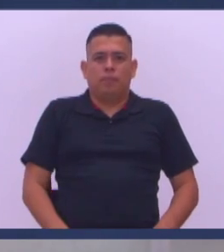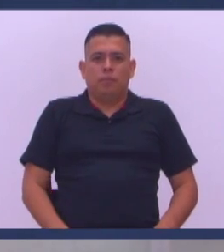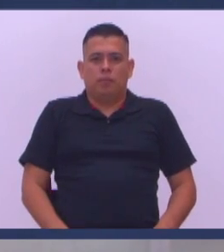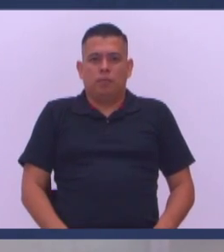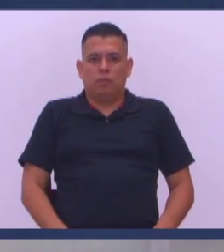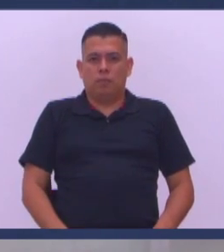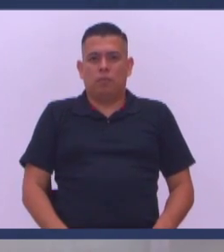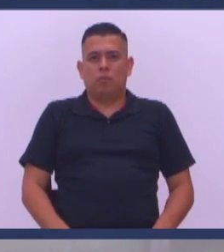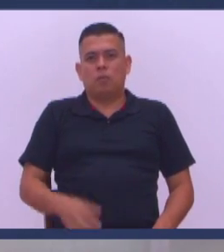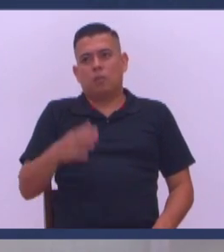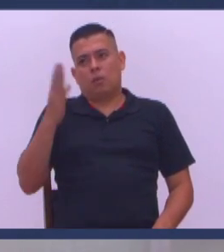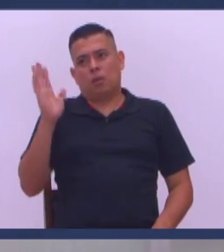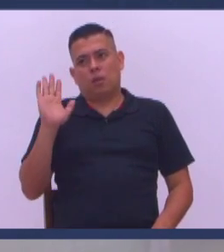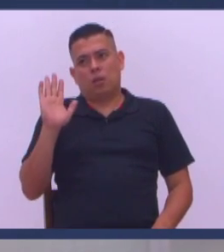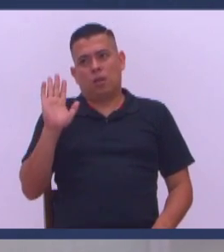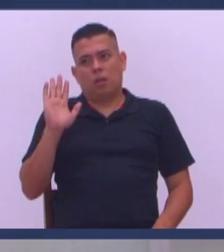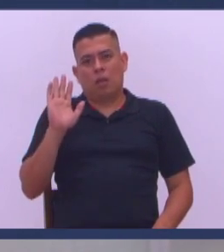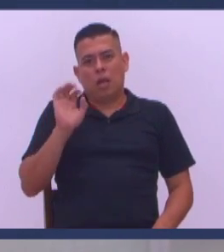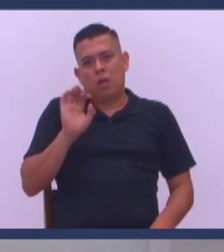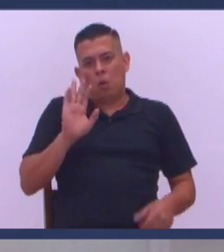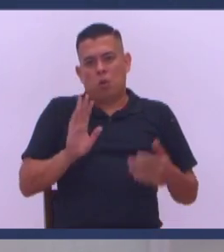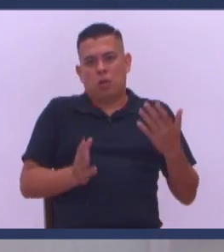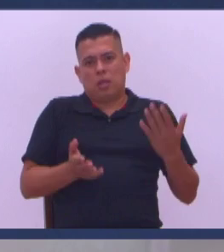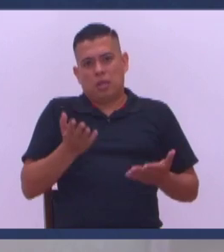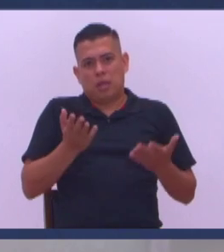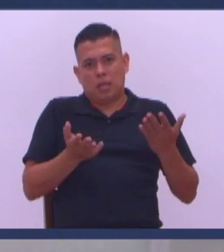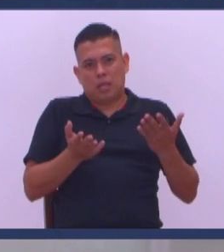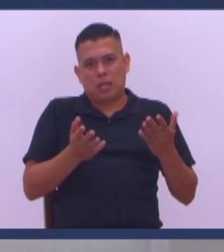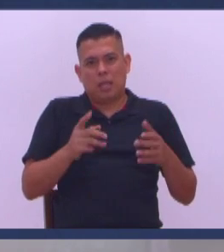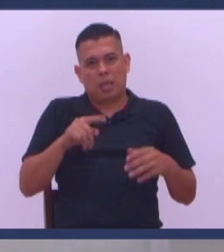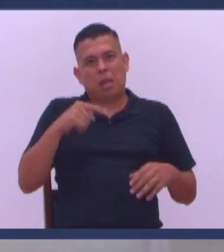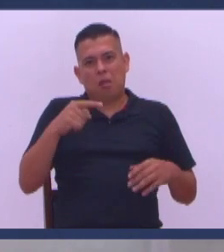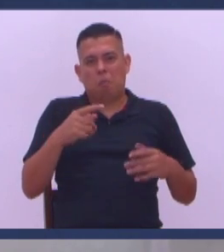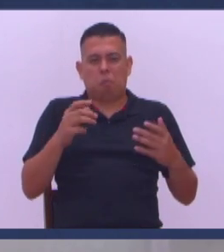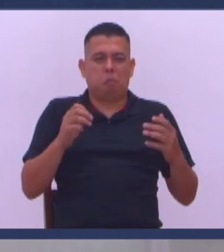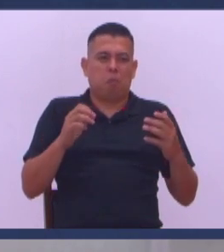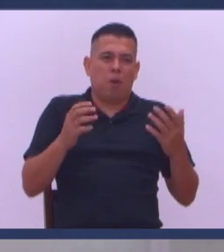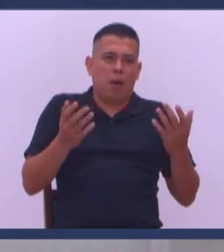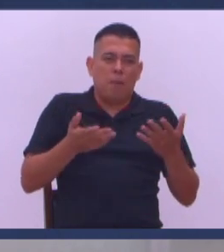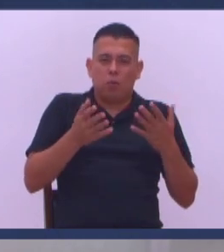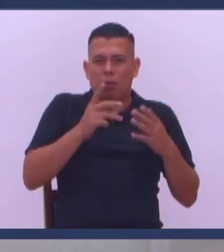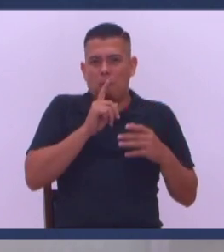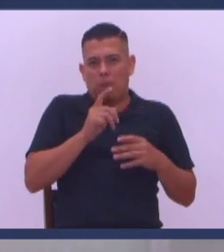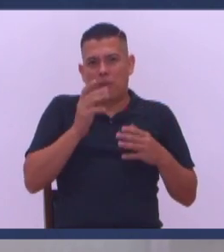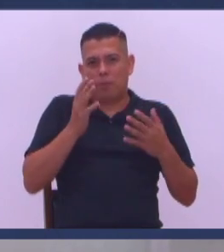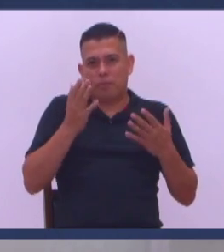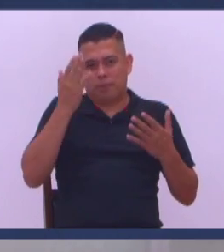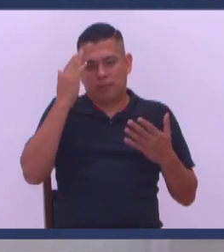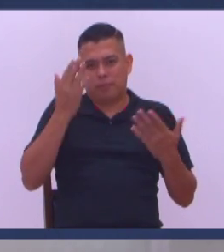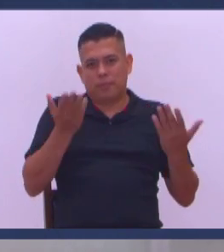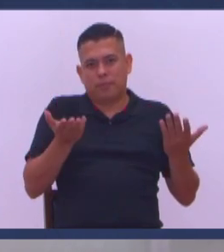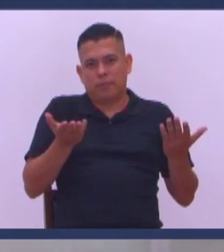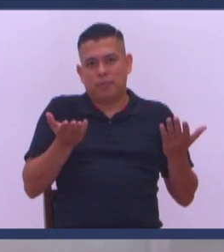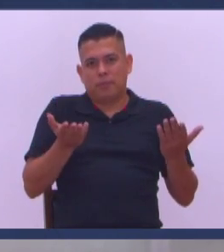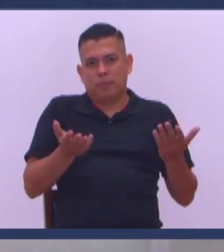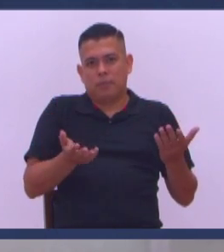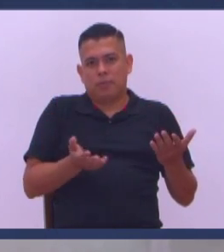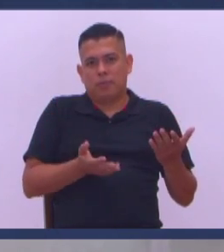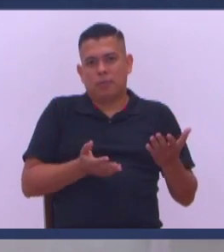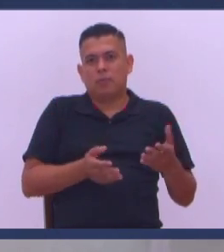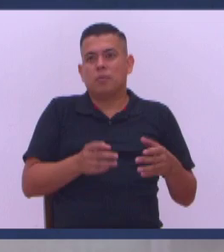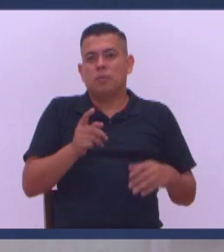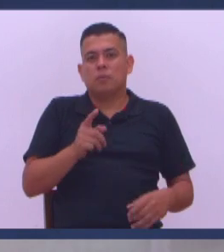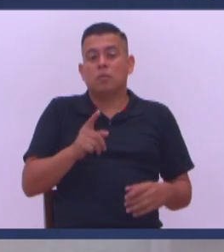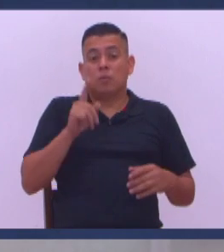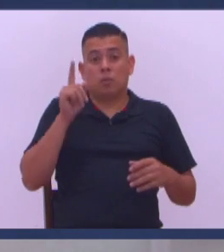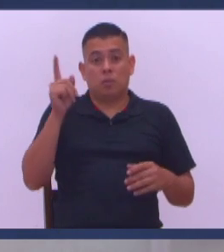Mire la verdad Que yo diría Que no diga nada hermano Si usted esta madre Ya va a morir Pero no diga nada O sea Que cosa Y